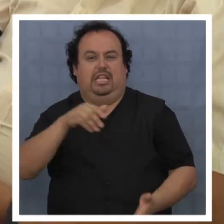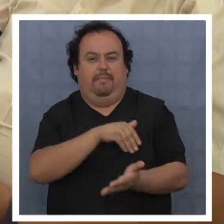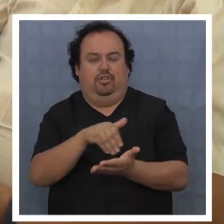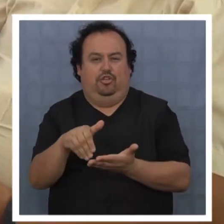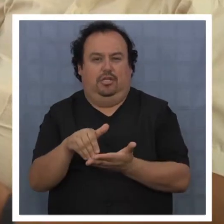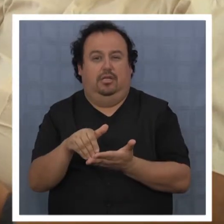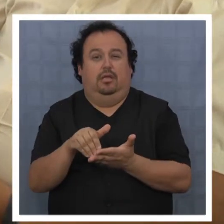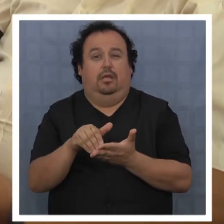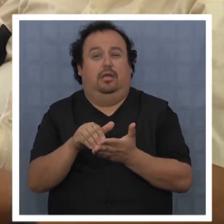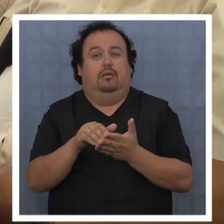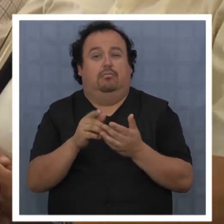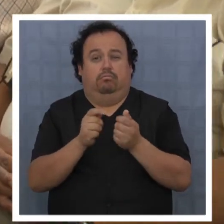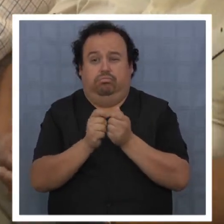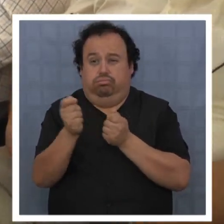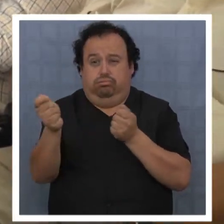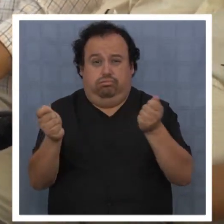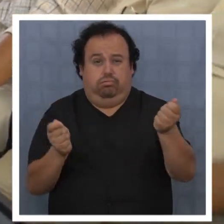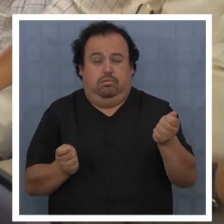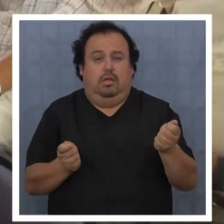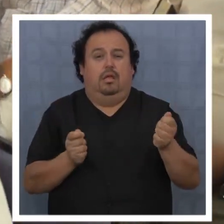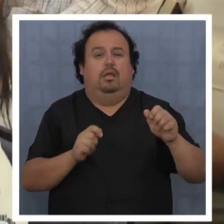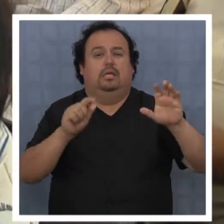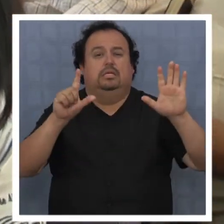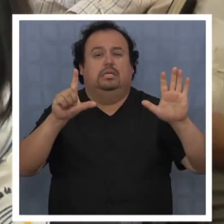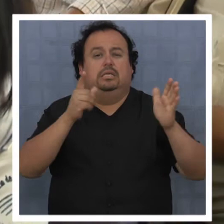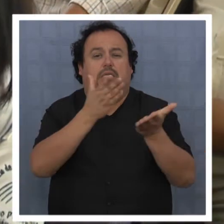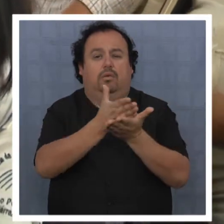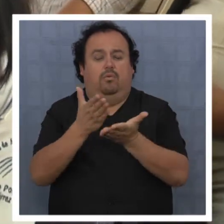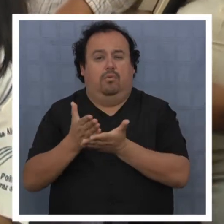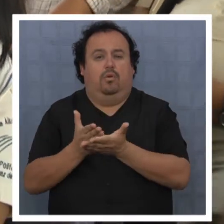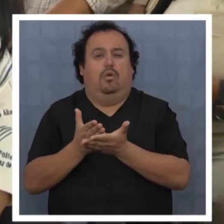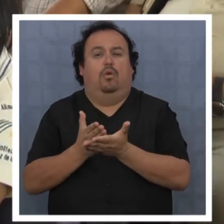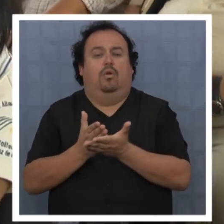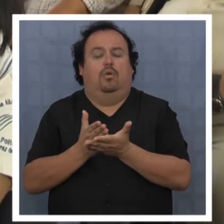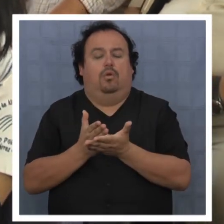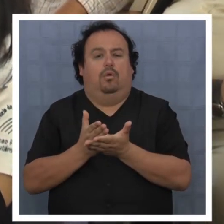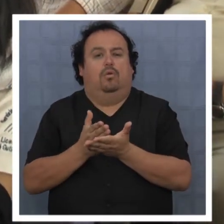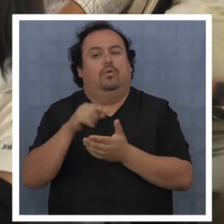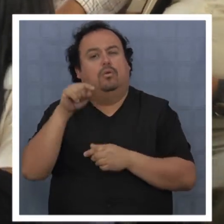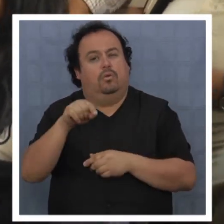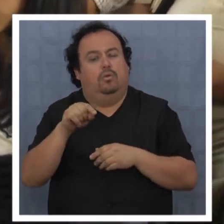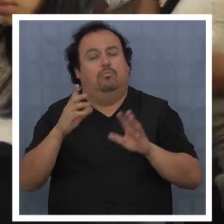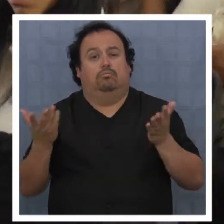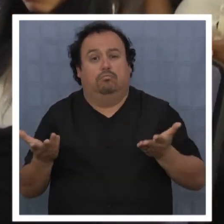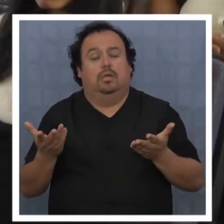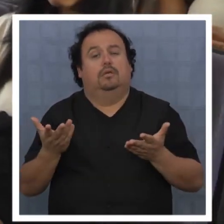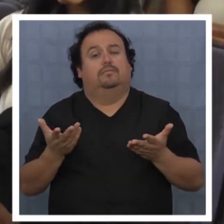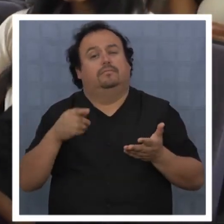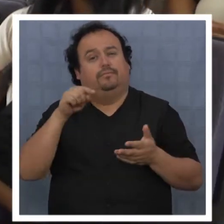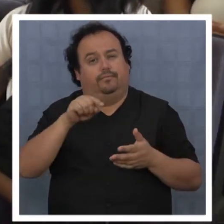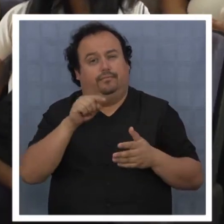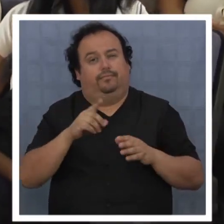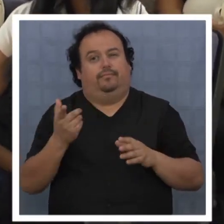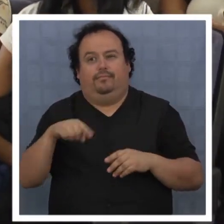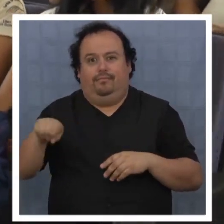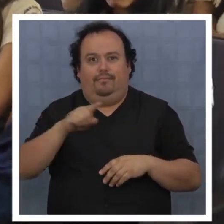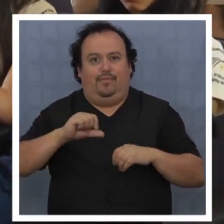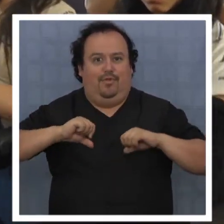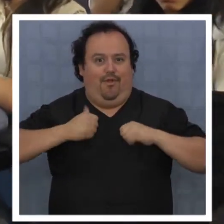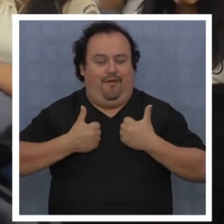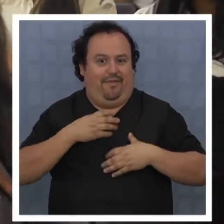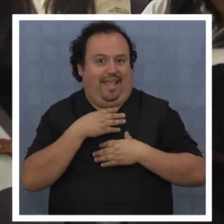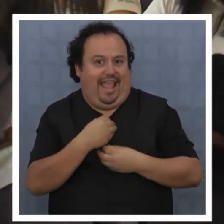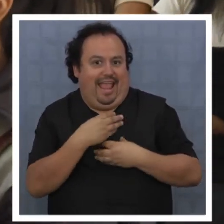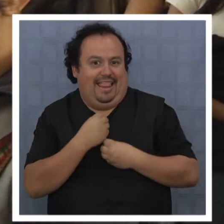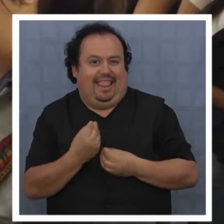cifras serán repartidas en siete establecimientos de las comunas nombradas y se espera que con ello el interés de los jóvenes